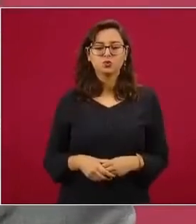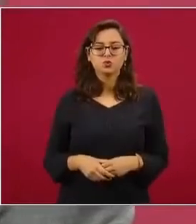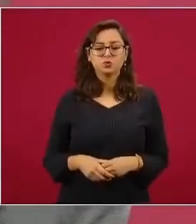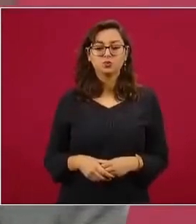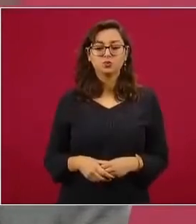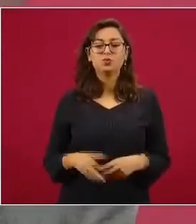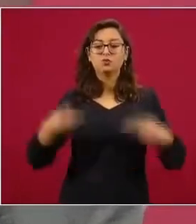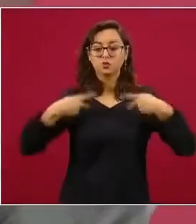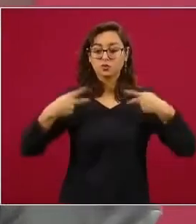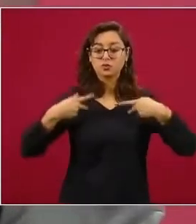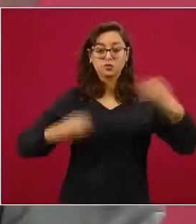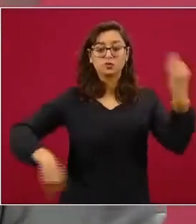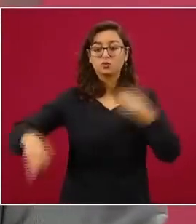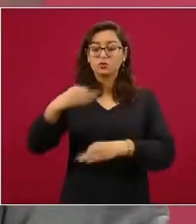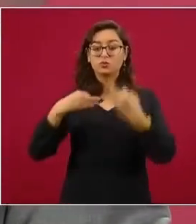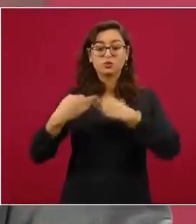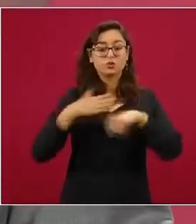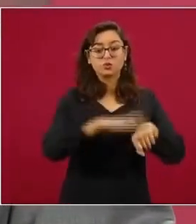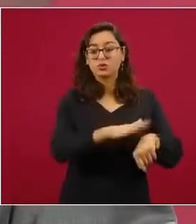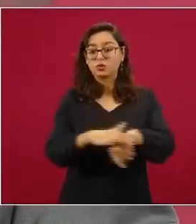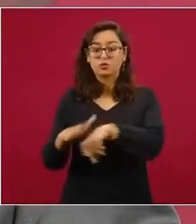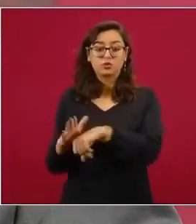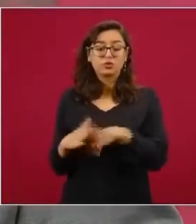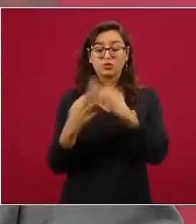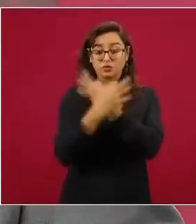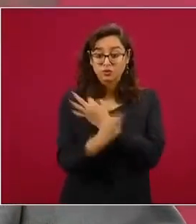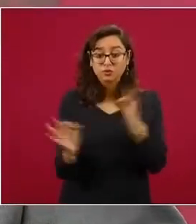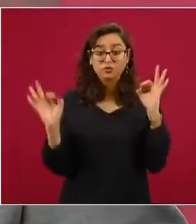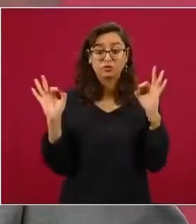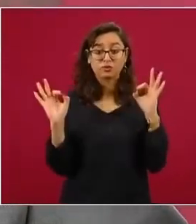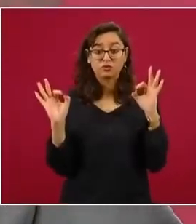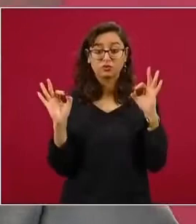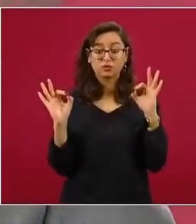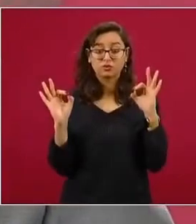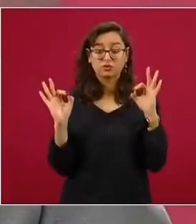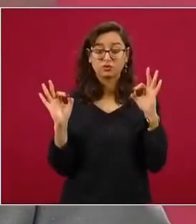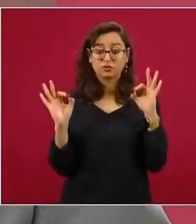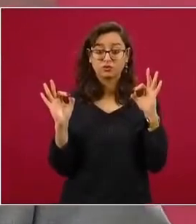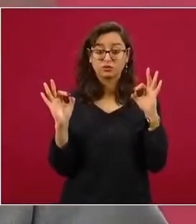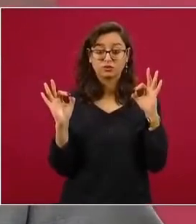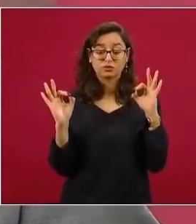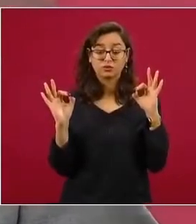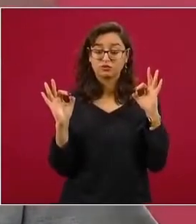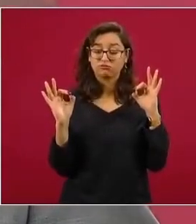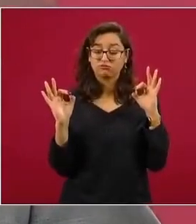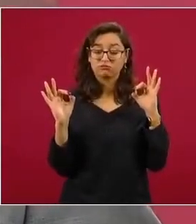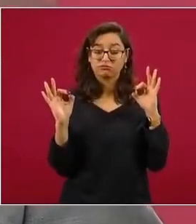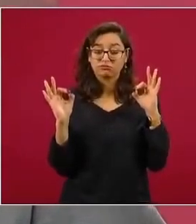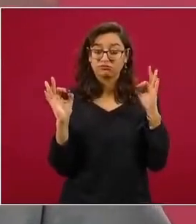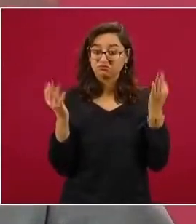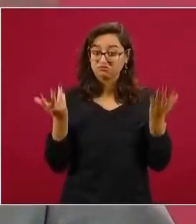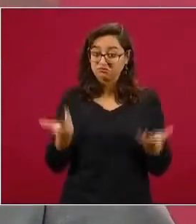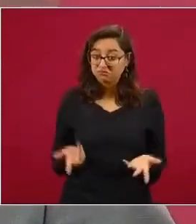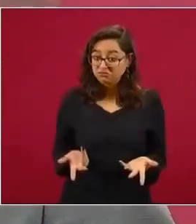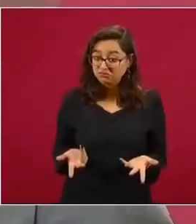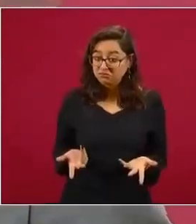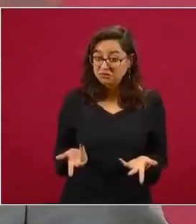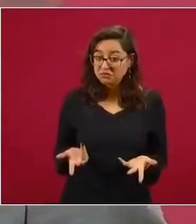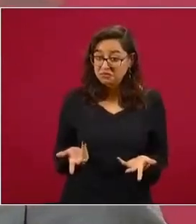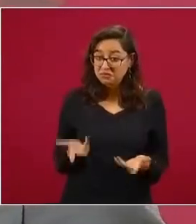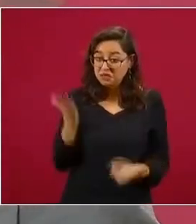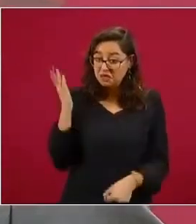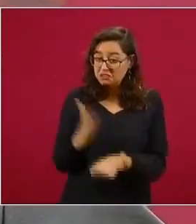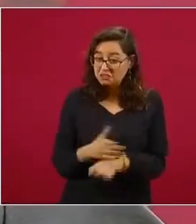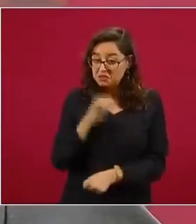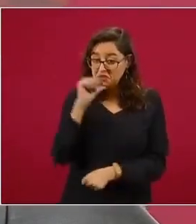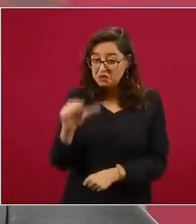sepan todos de que no hay tolerancia con la